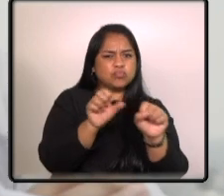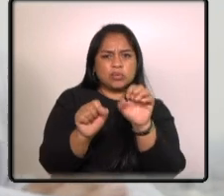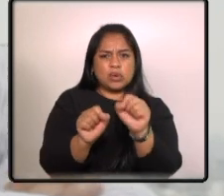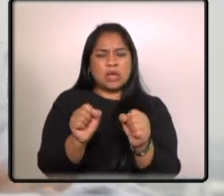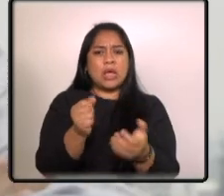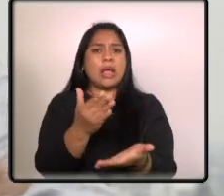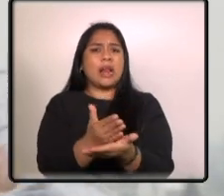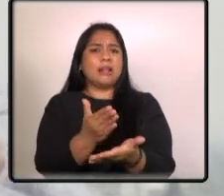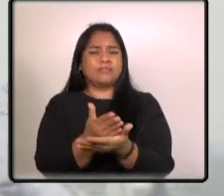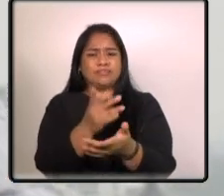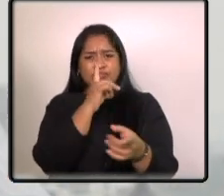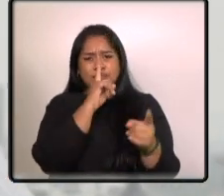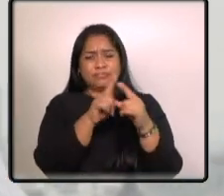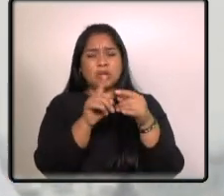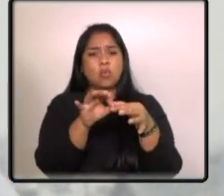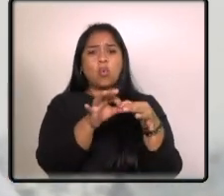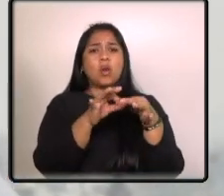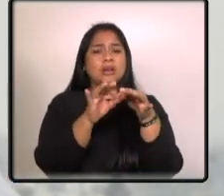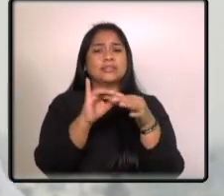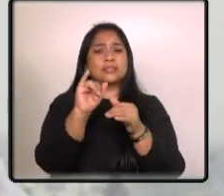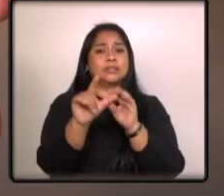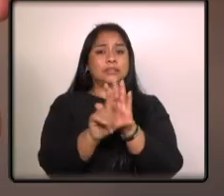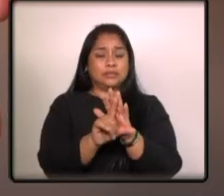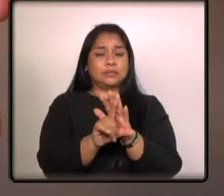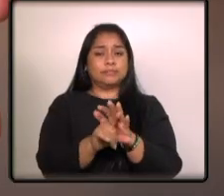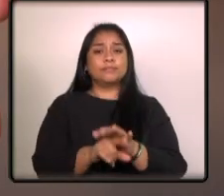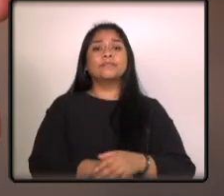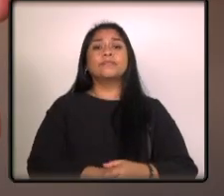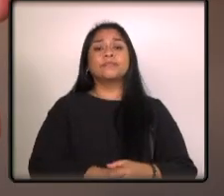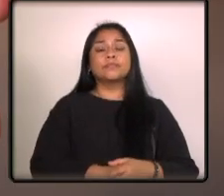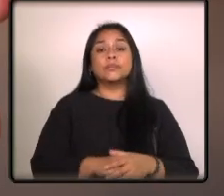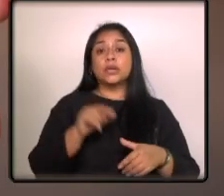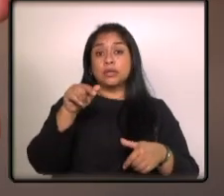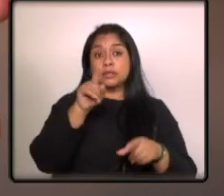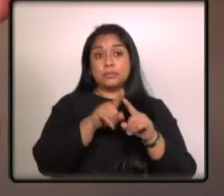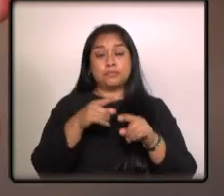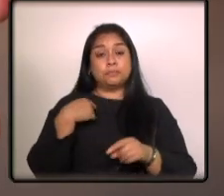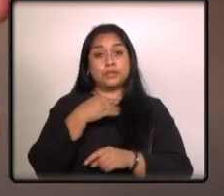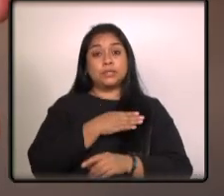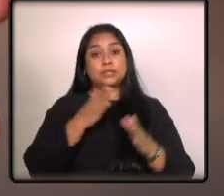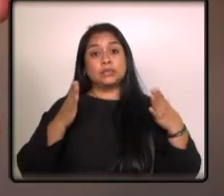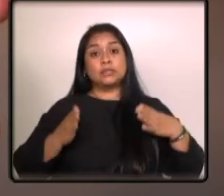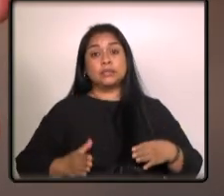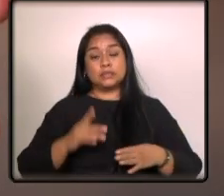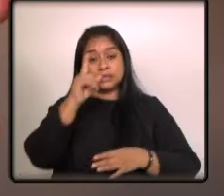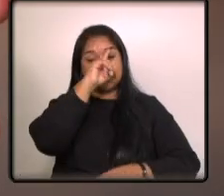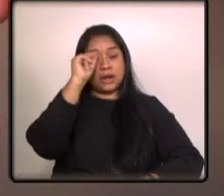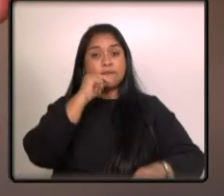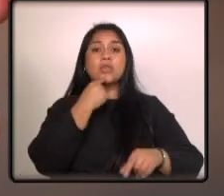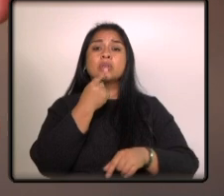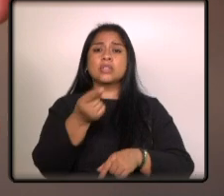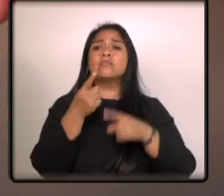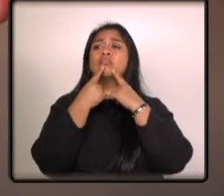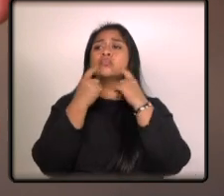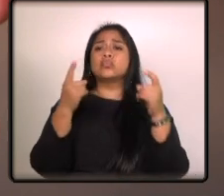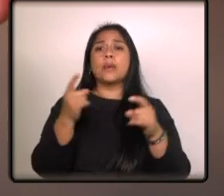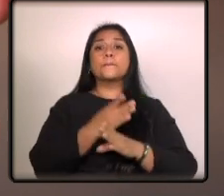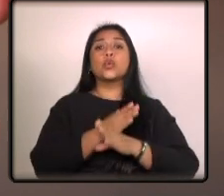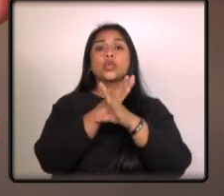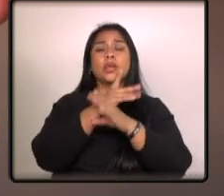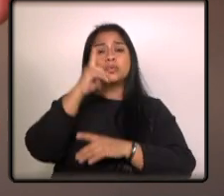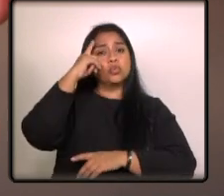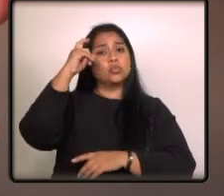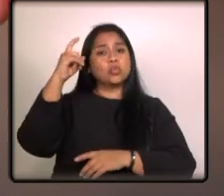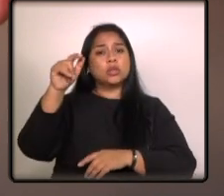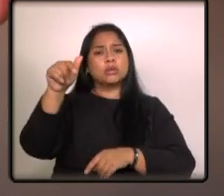organizado y las organizaciones de trata en cuanto a la ministra de trabajo mencionó que la campaña protege tus sueños se